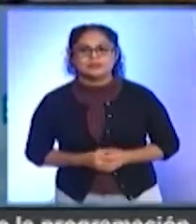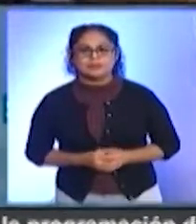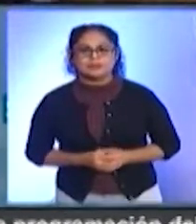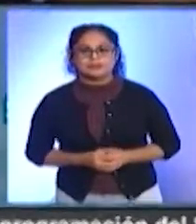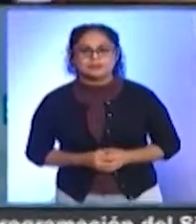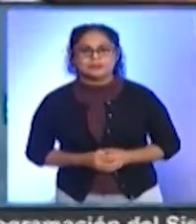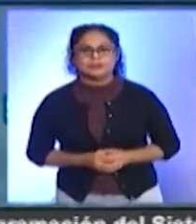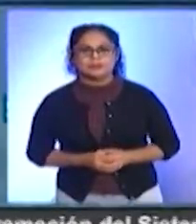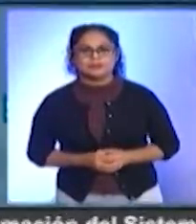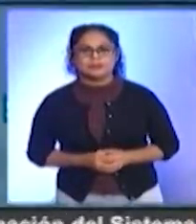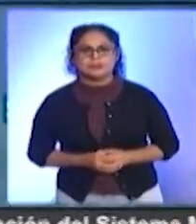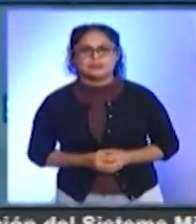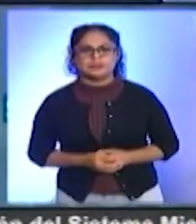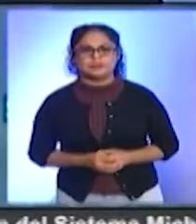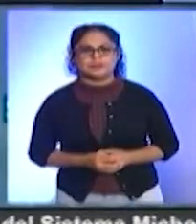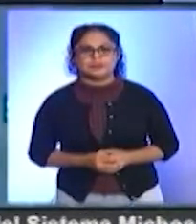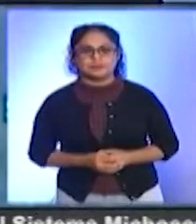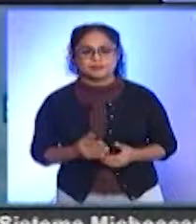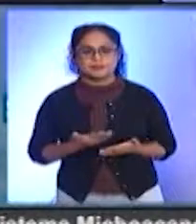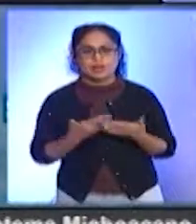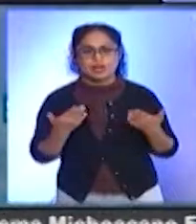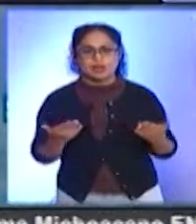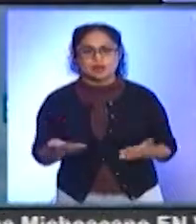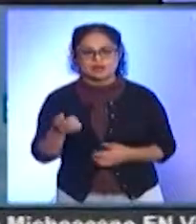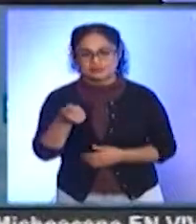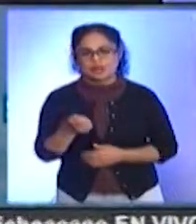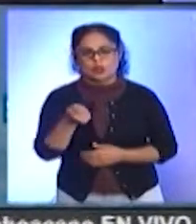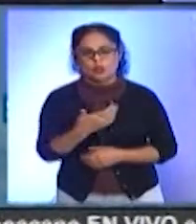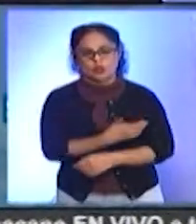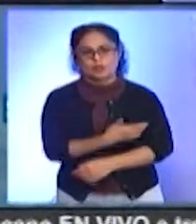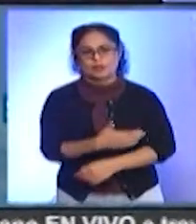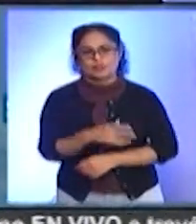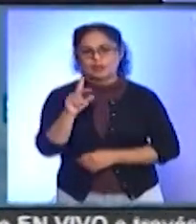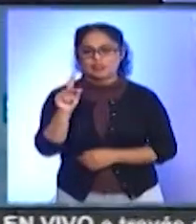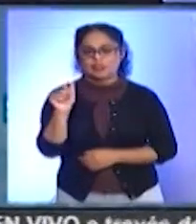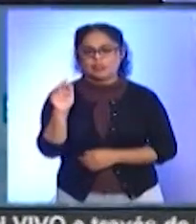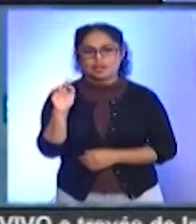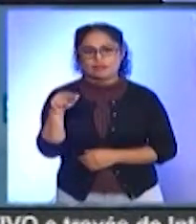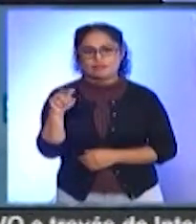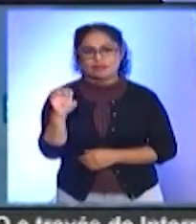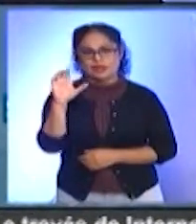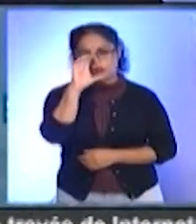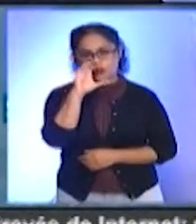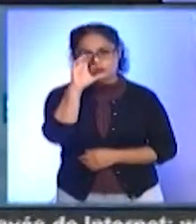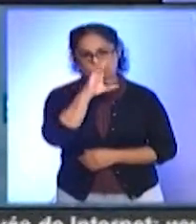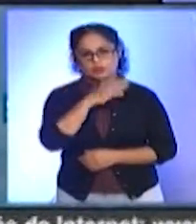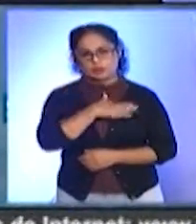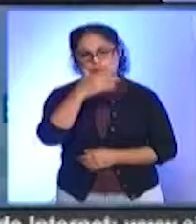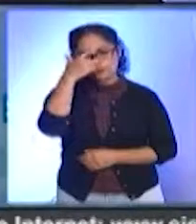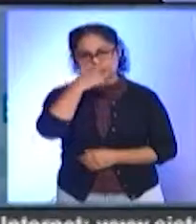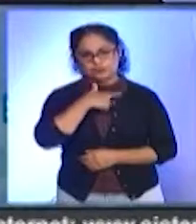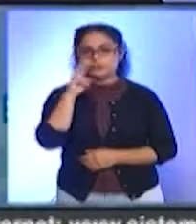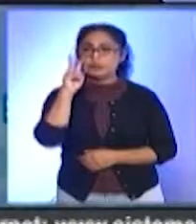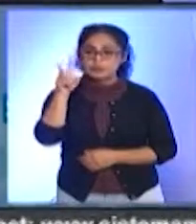Es momento de saludar a nuestra compañera Dafne Gutiérrez que nos tiene los detalles de la cultura. Dafne, muy buena noche,